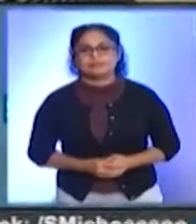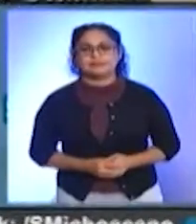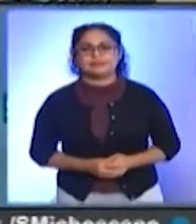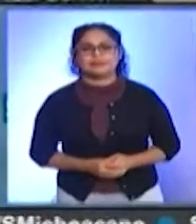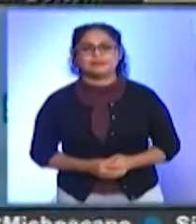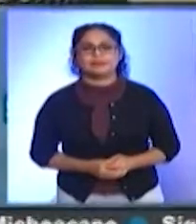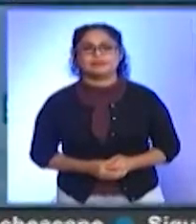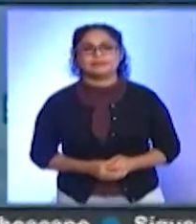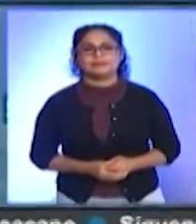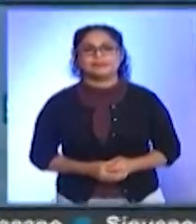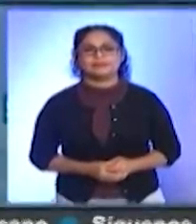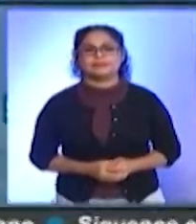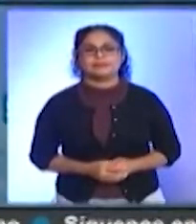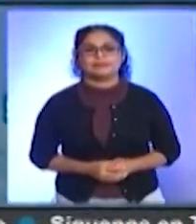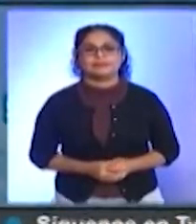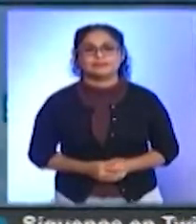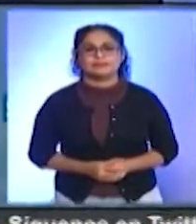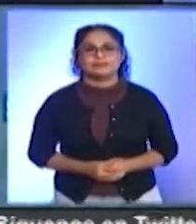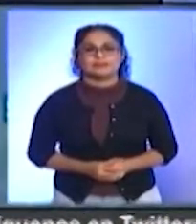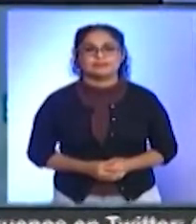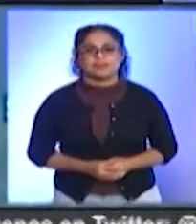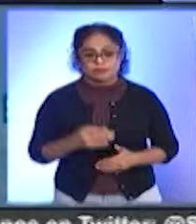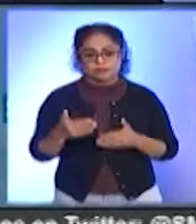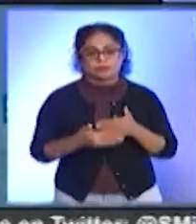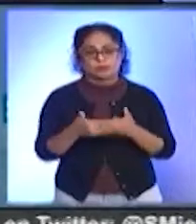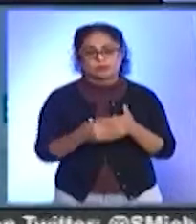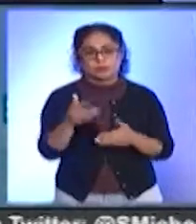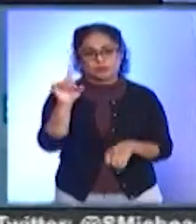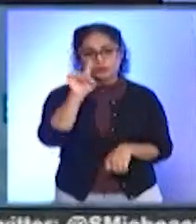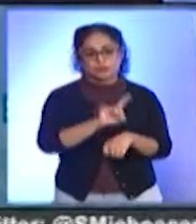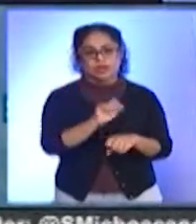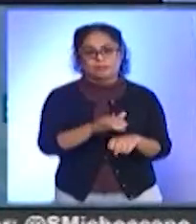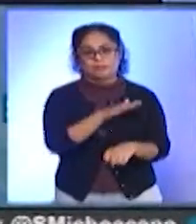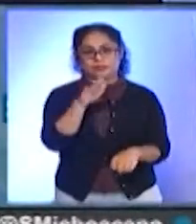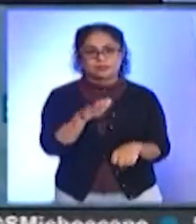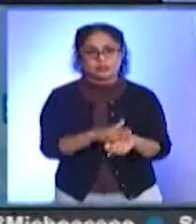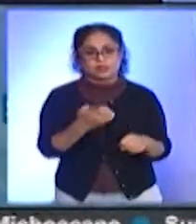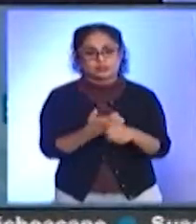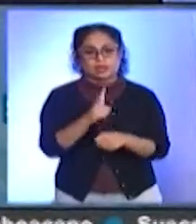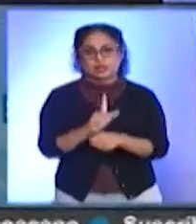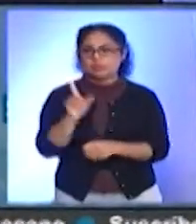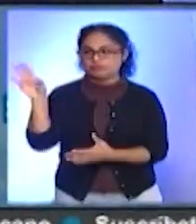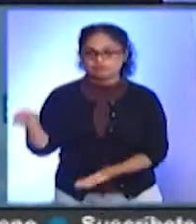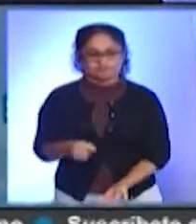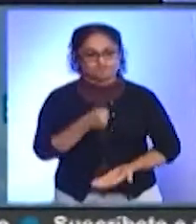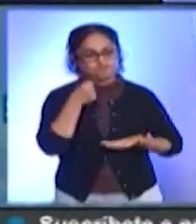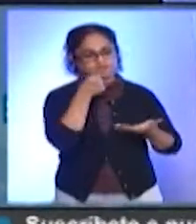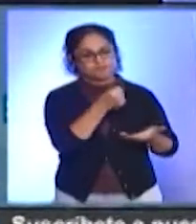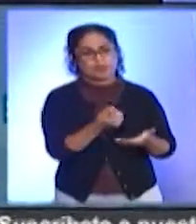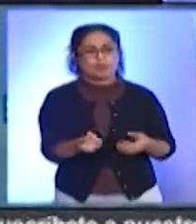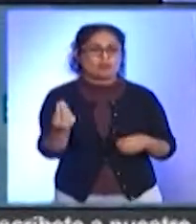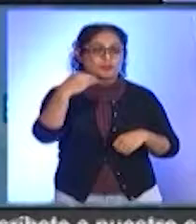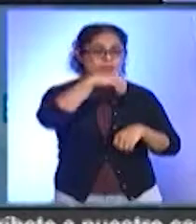Gerardo Hernández. En los próximos días la administración estatal recibirá recursos extraordinarios para